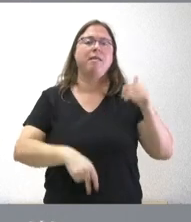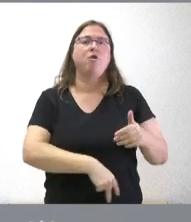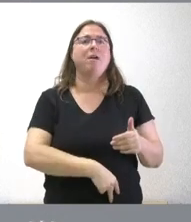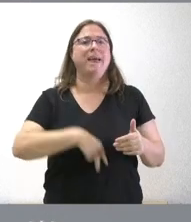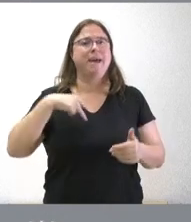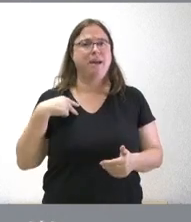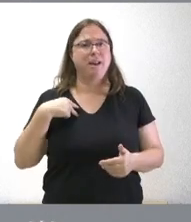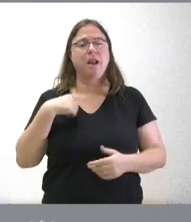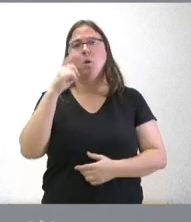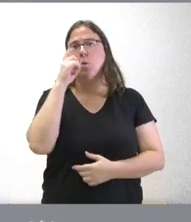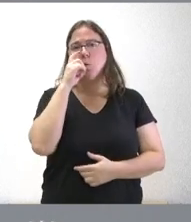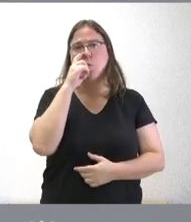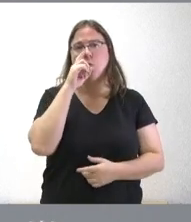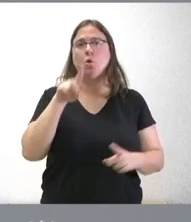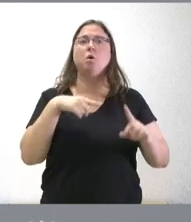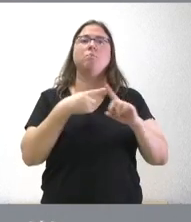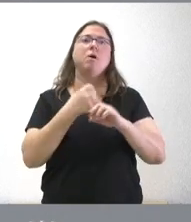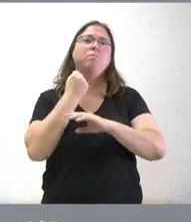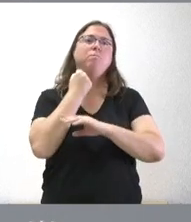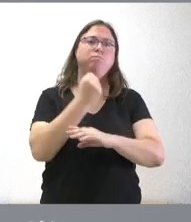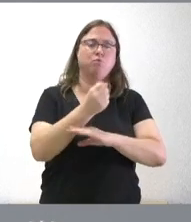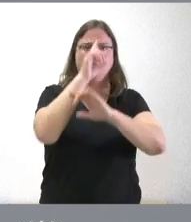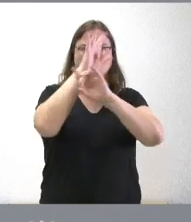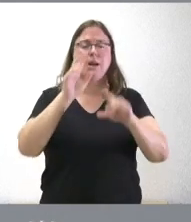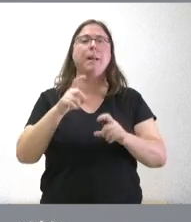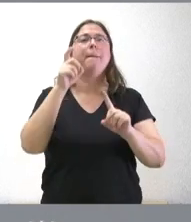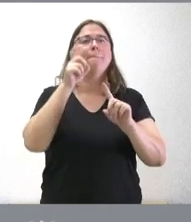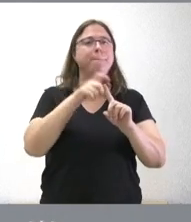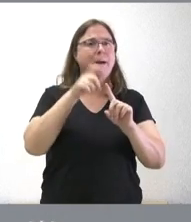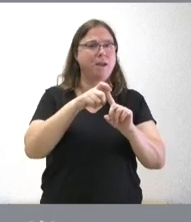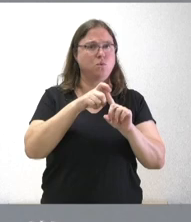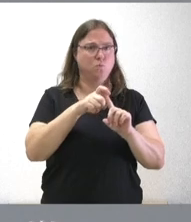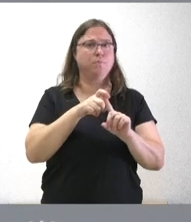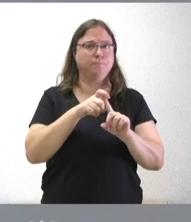de junio sino un respaldo muy claro también en las de mayo que eran municipales